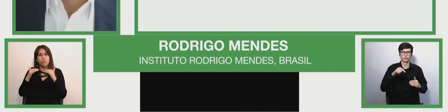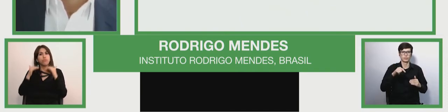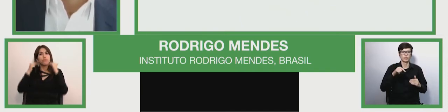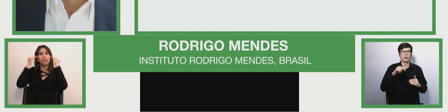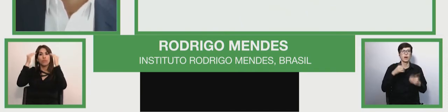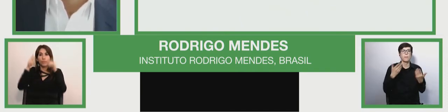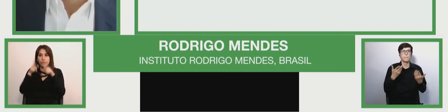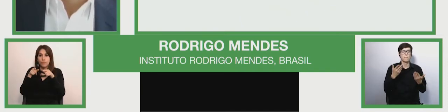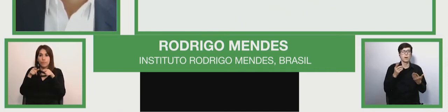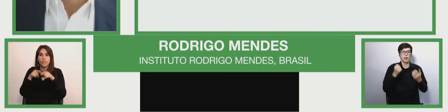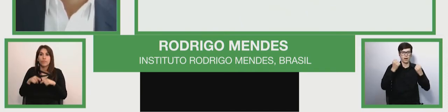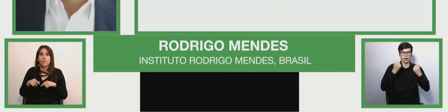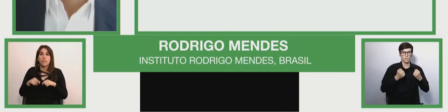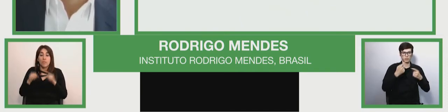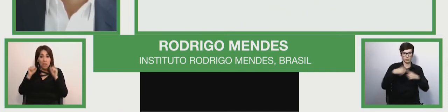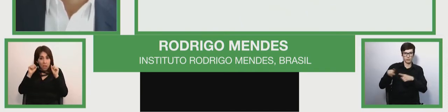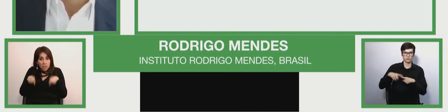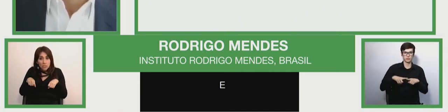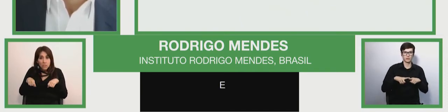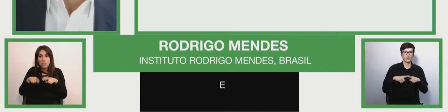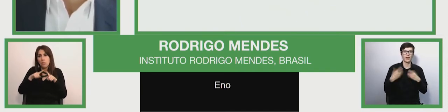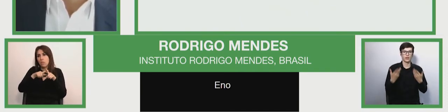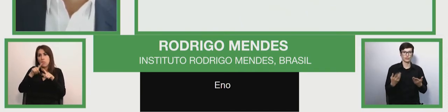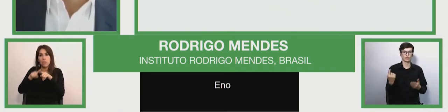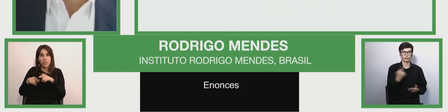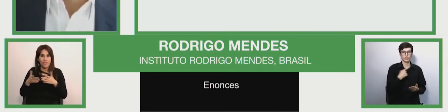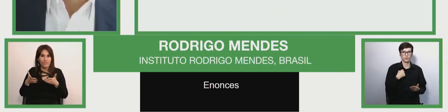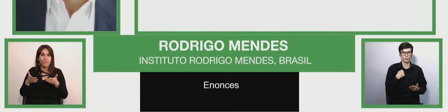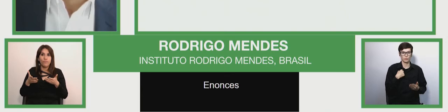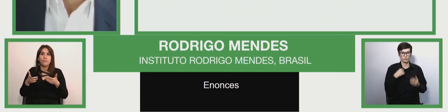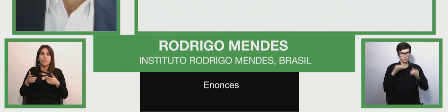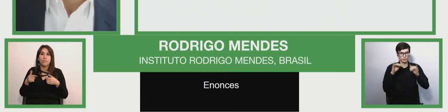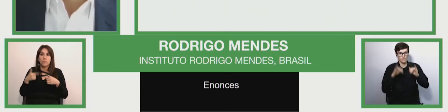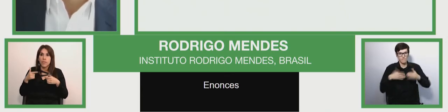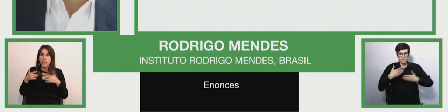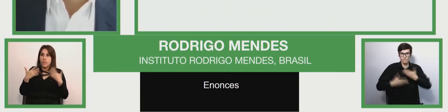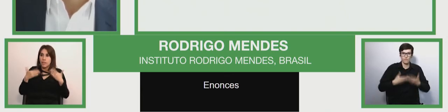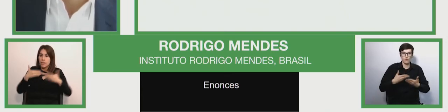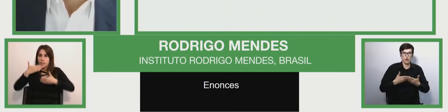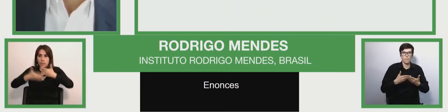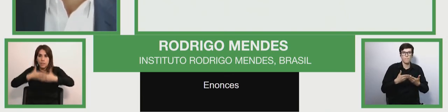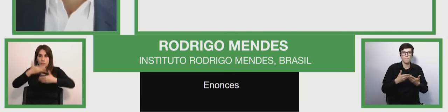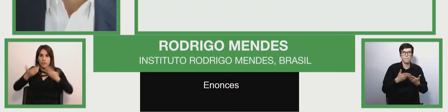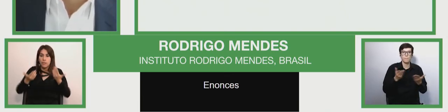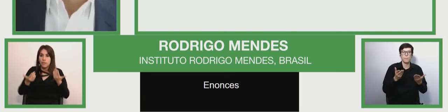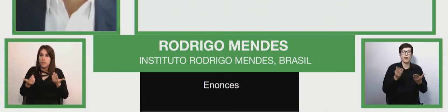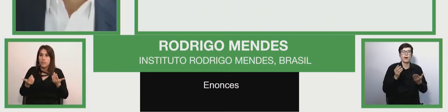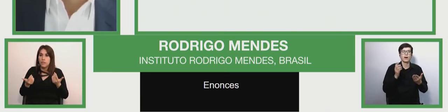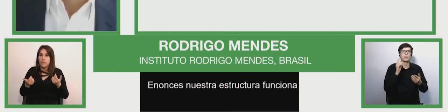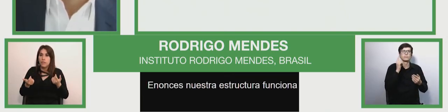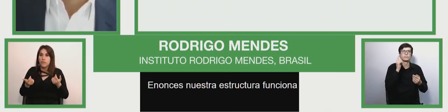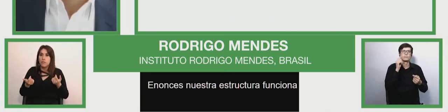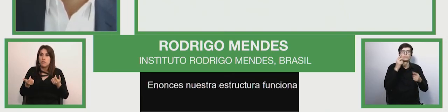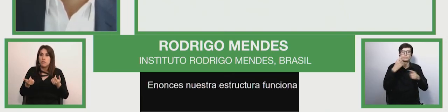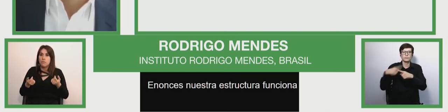capacidades entonces nuestra estructura funciona según una